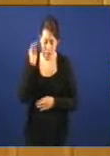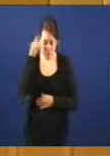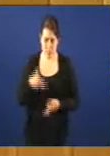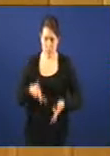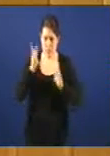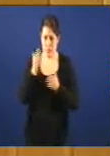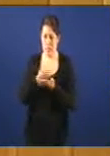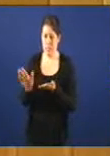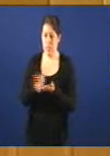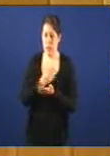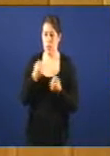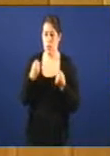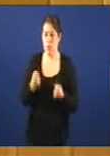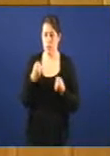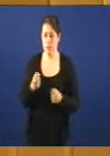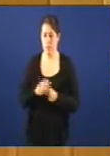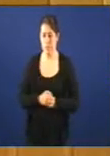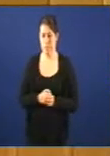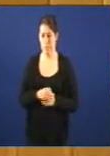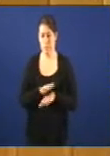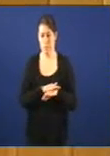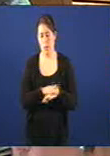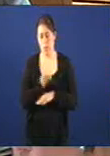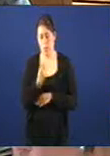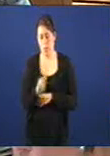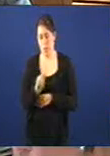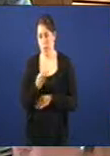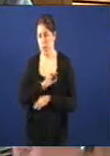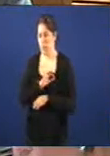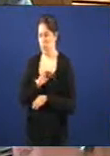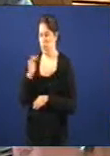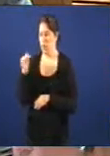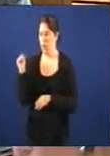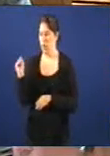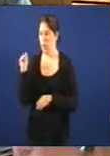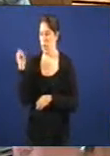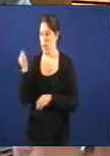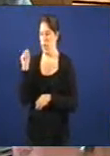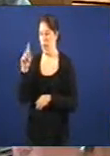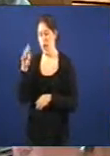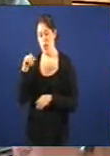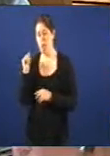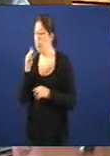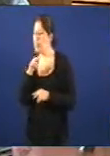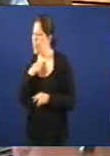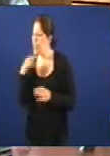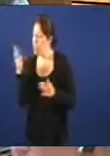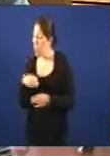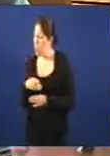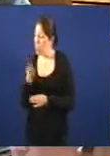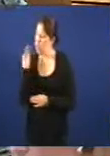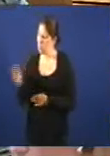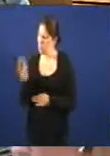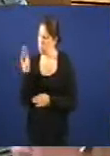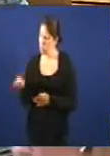separación de poderes perdón un momento consellera señor Fajardo vostedes non ten a palabra agora chamo a